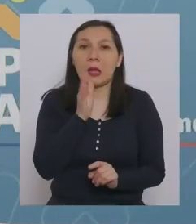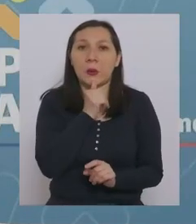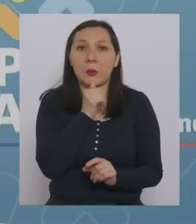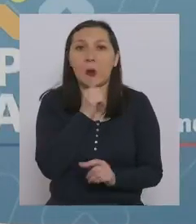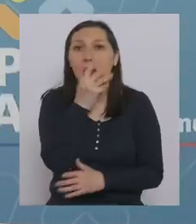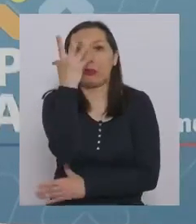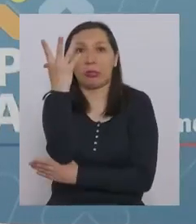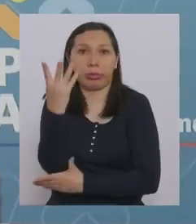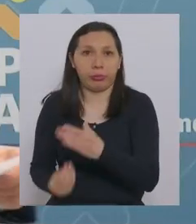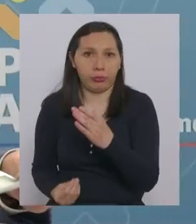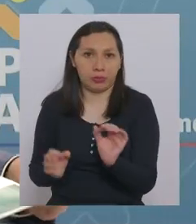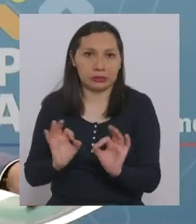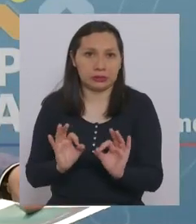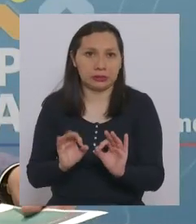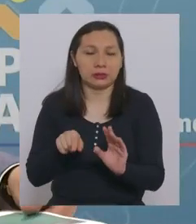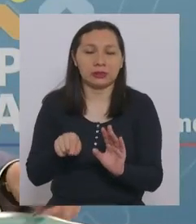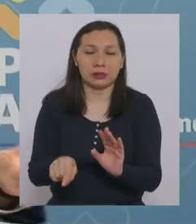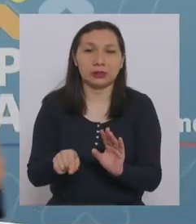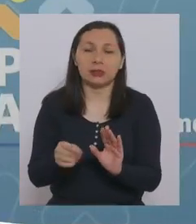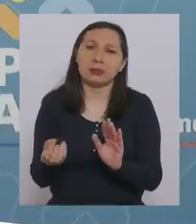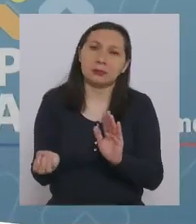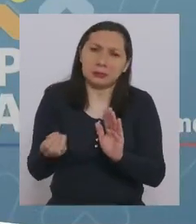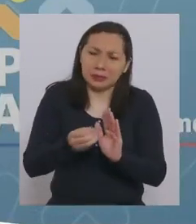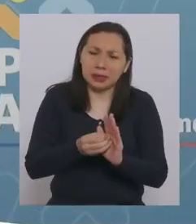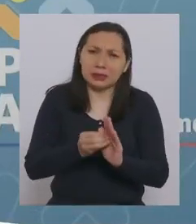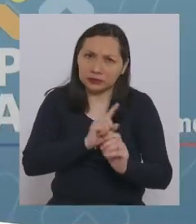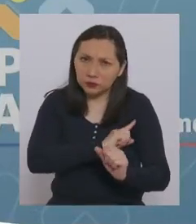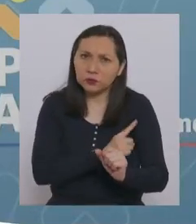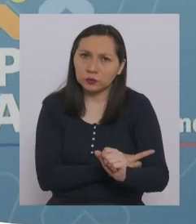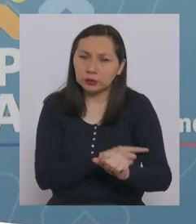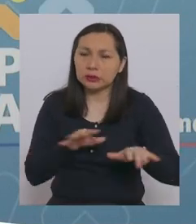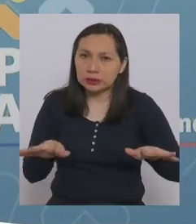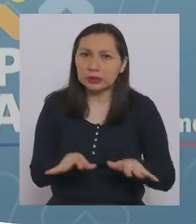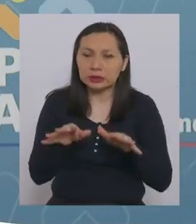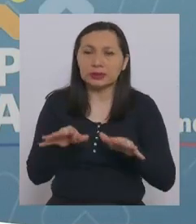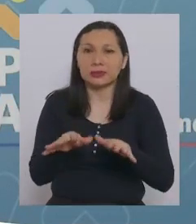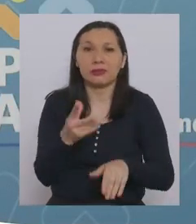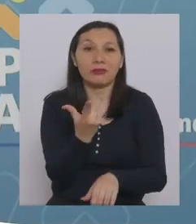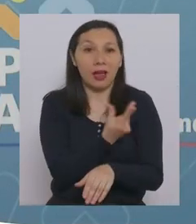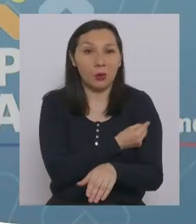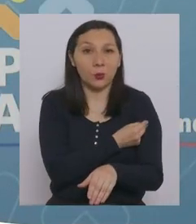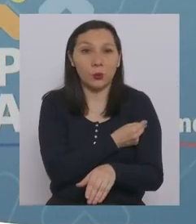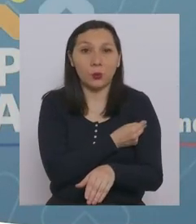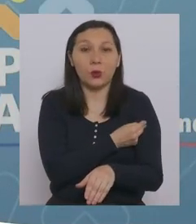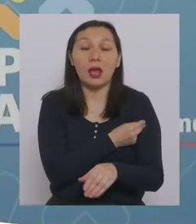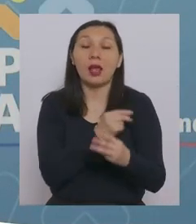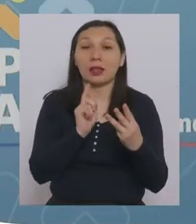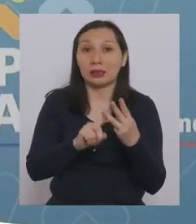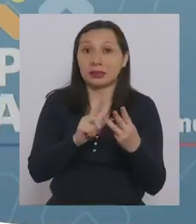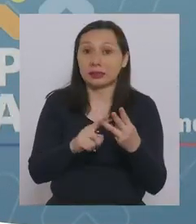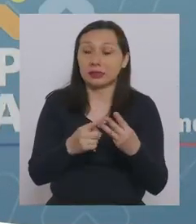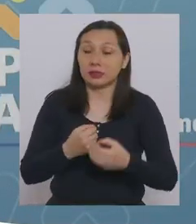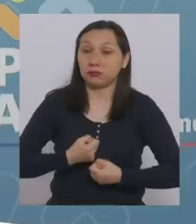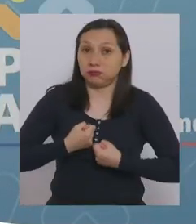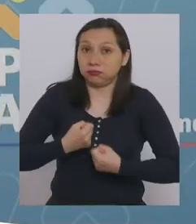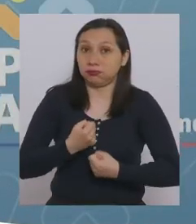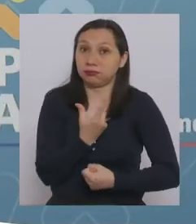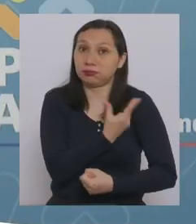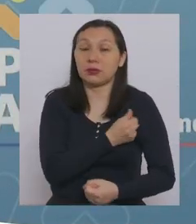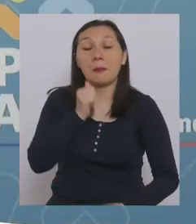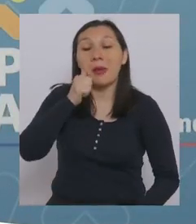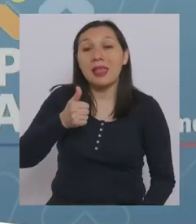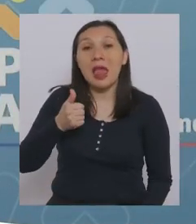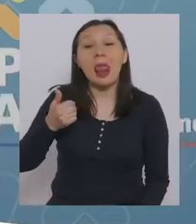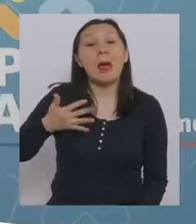haya quiebre de stock. Para reforzar la vacunación de refuerzo, mañana martes